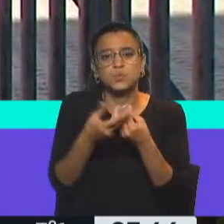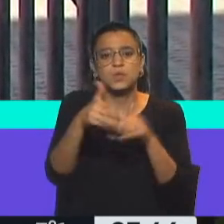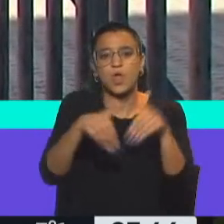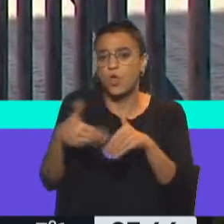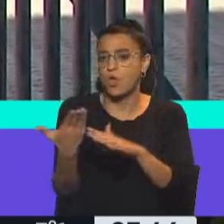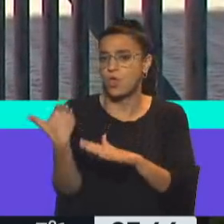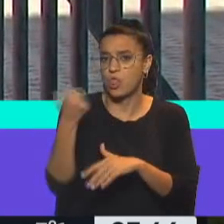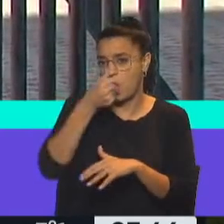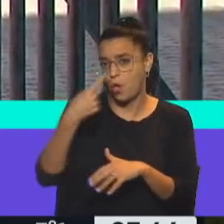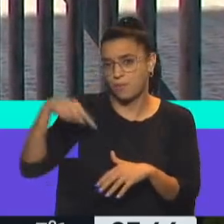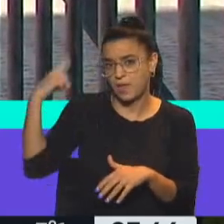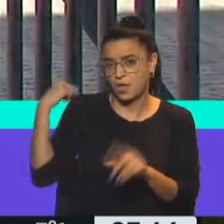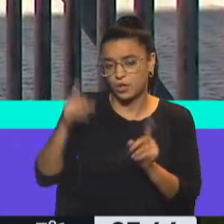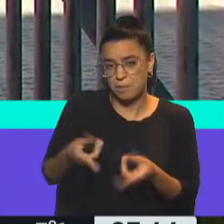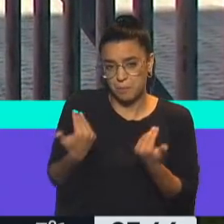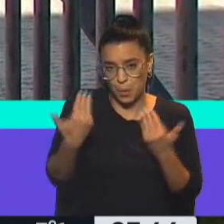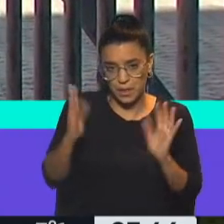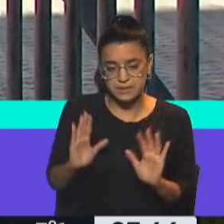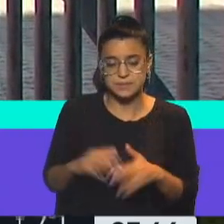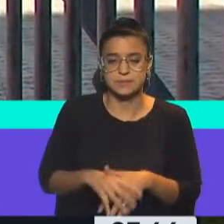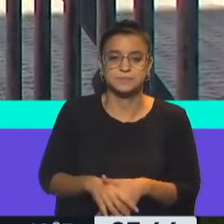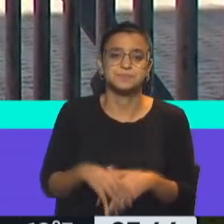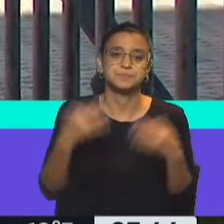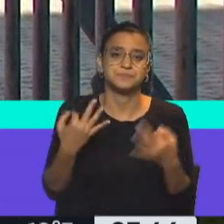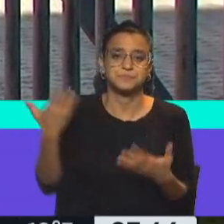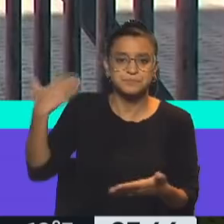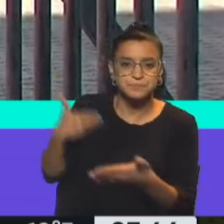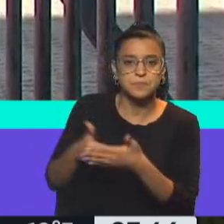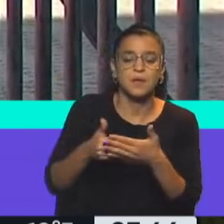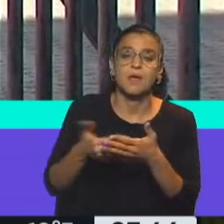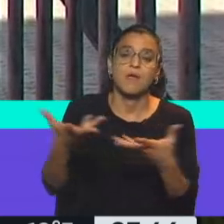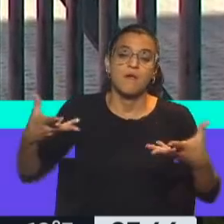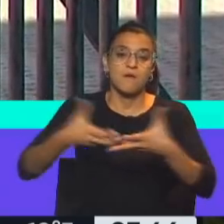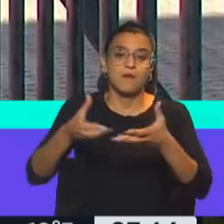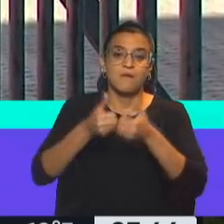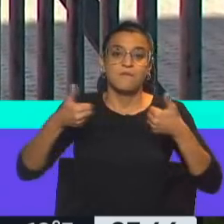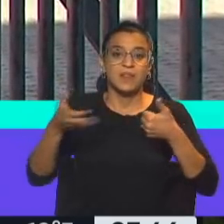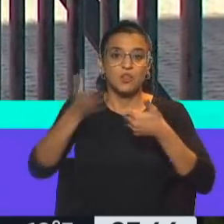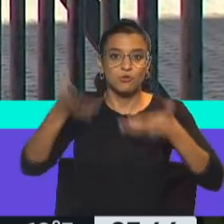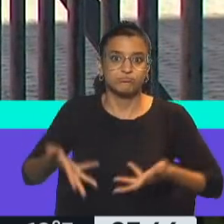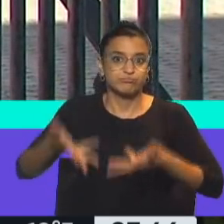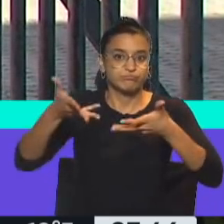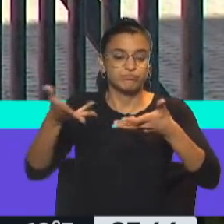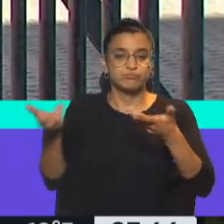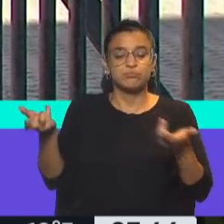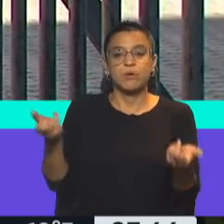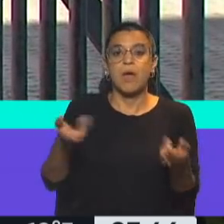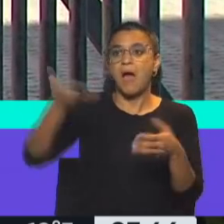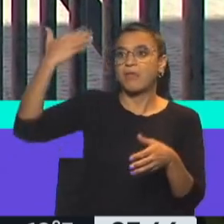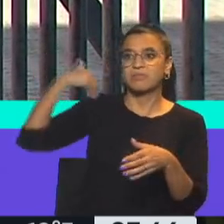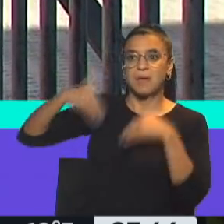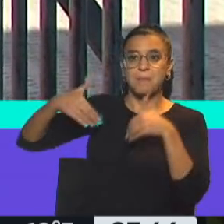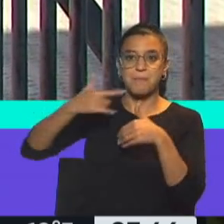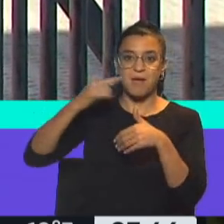del pasado día domingo, que seguramente a la remontada que ha tenido el Frente de Todos después de lo que fueron las elecciones PASO,